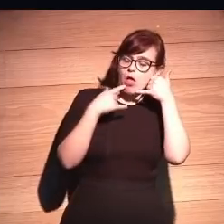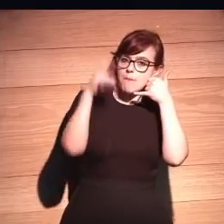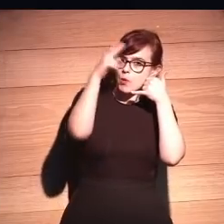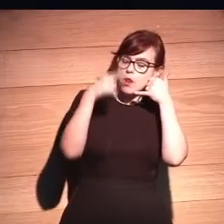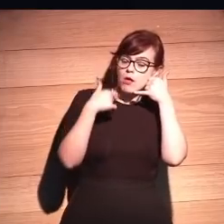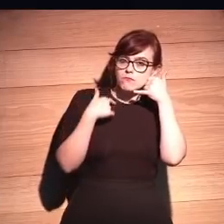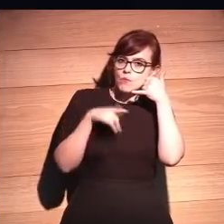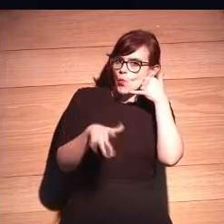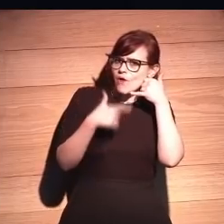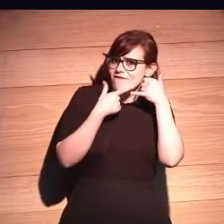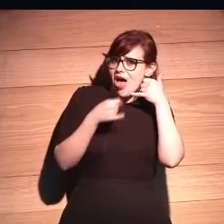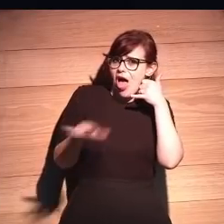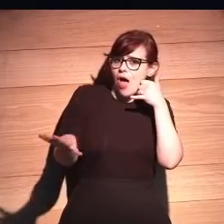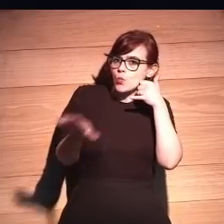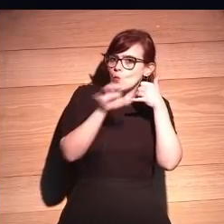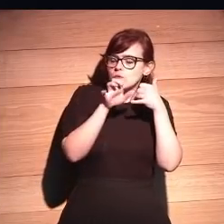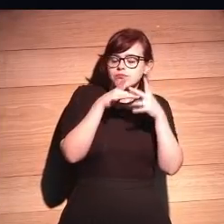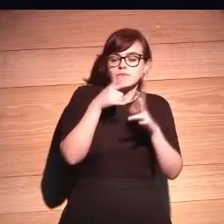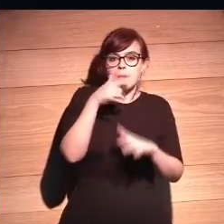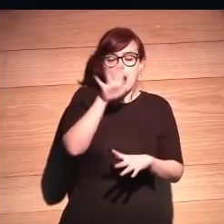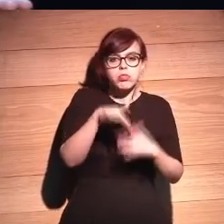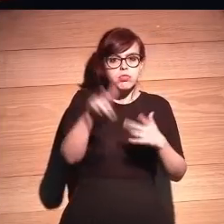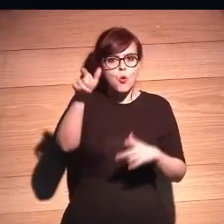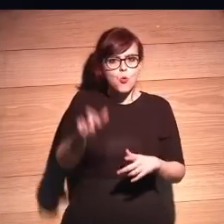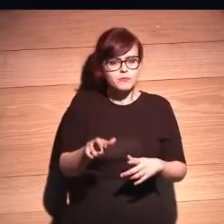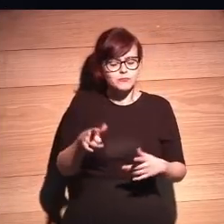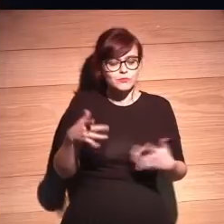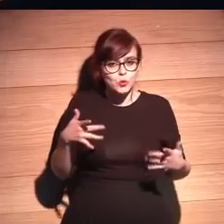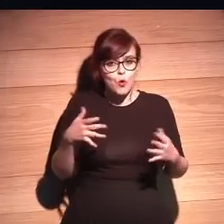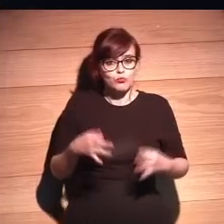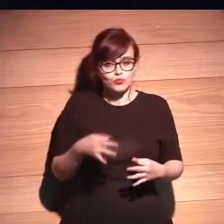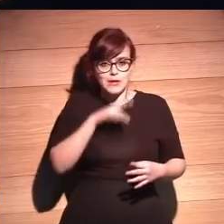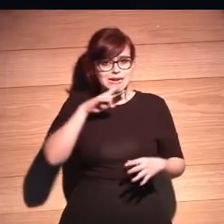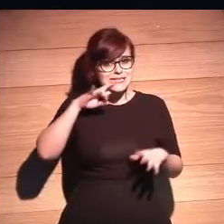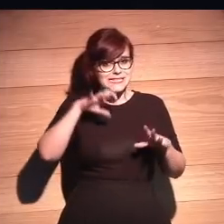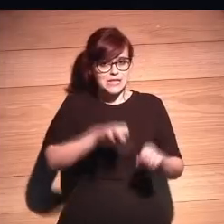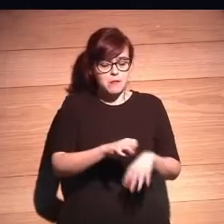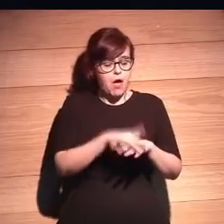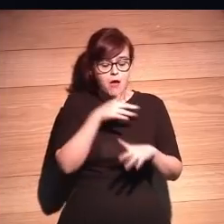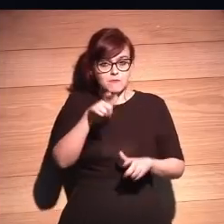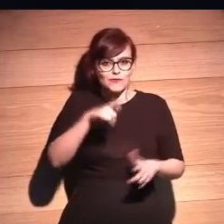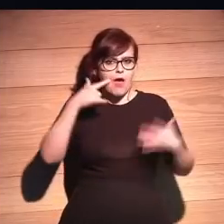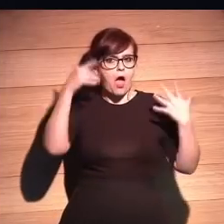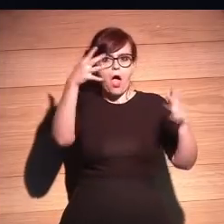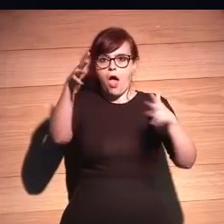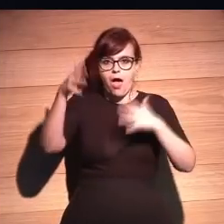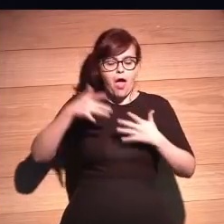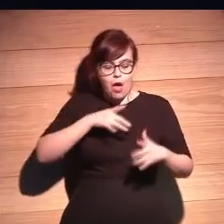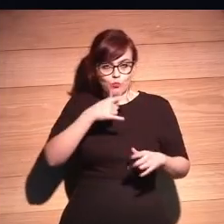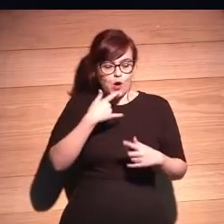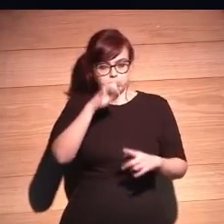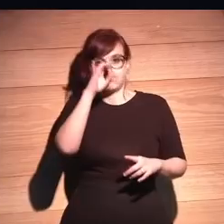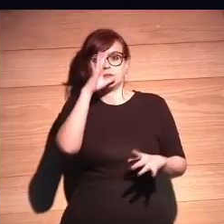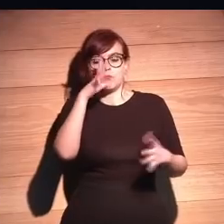absorbe sin ningún problema y cuando se termina la reserva, la audiencia estalla en un aplauso,